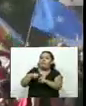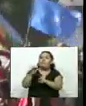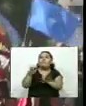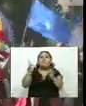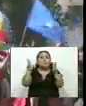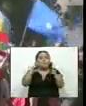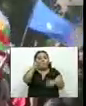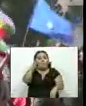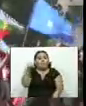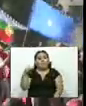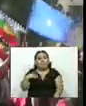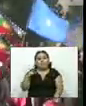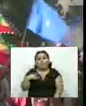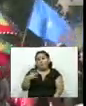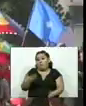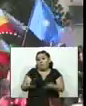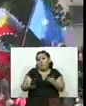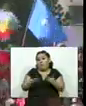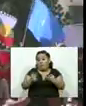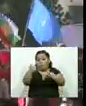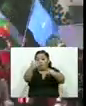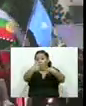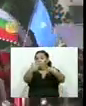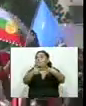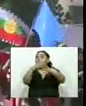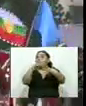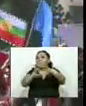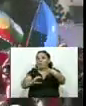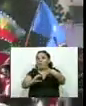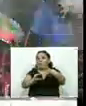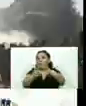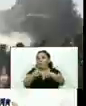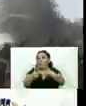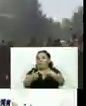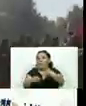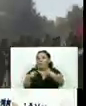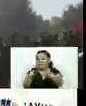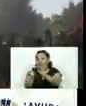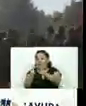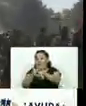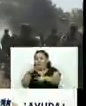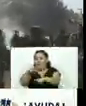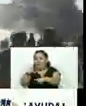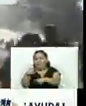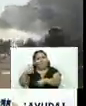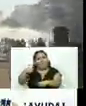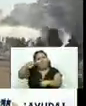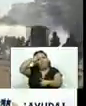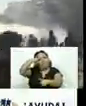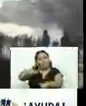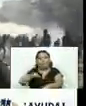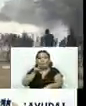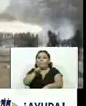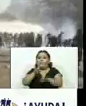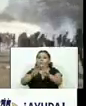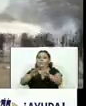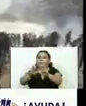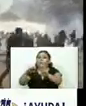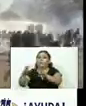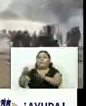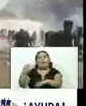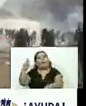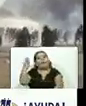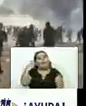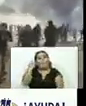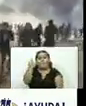a Chile en el camino hacia una constitución que sustituya a la actual aprobada en 1980 durante la dictadura de